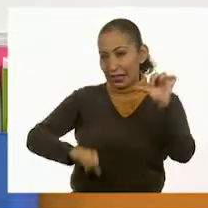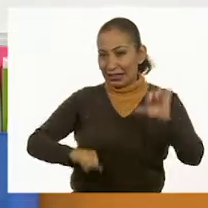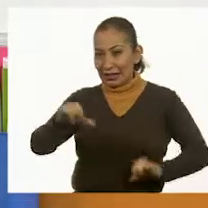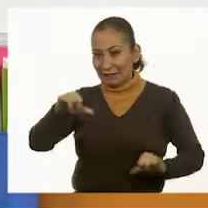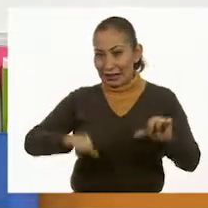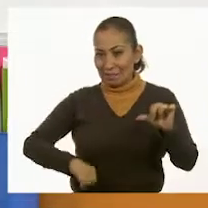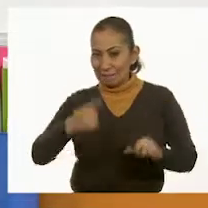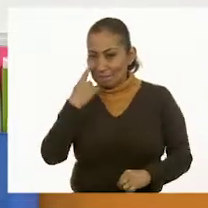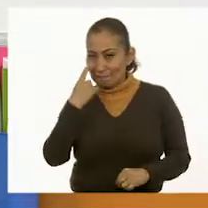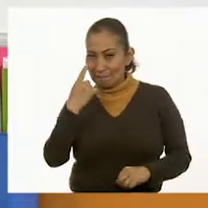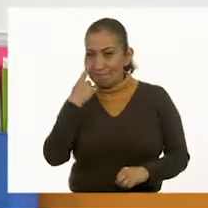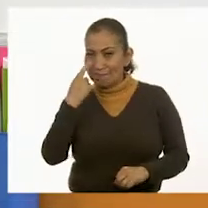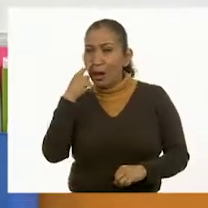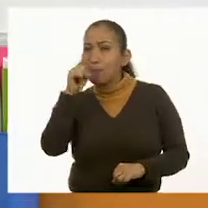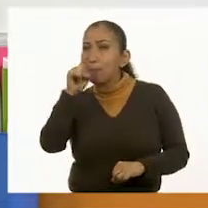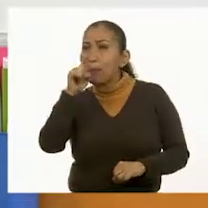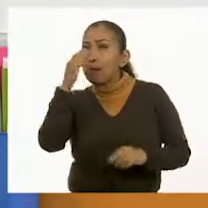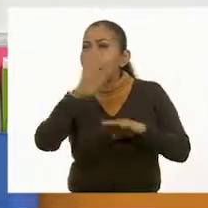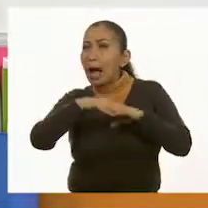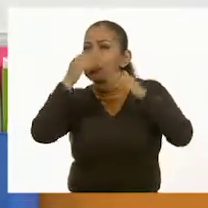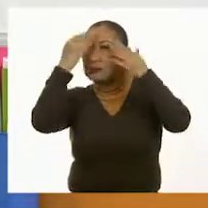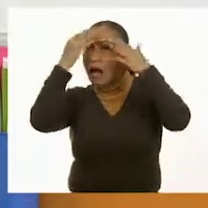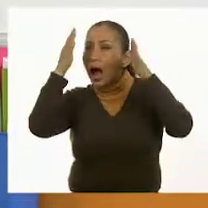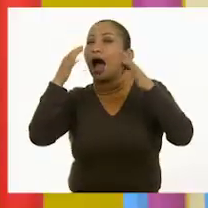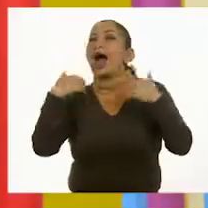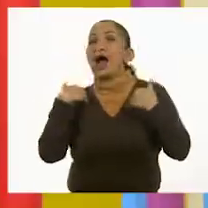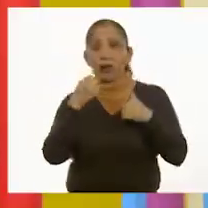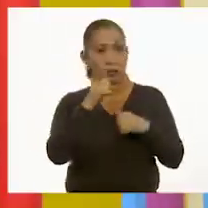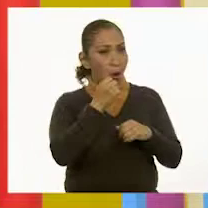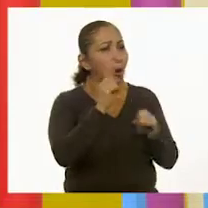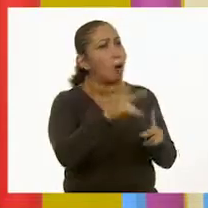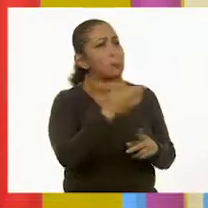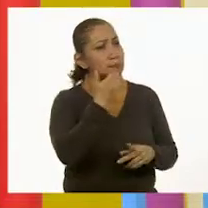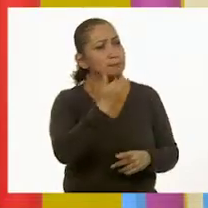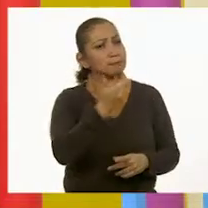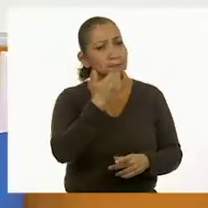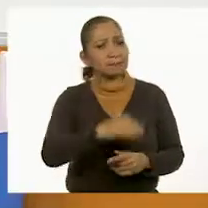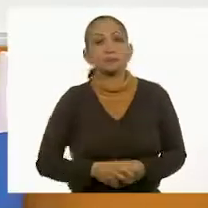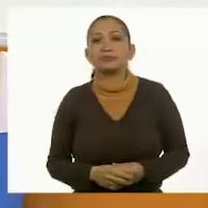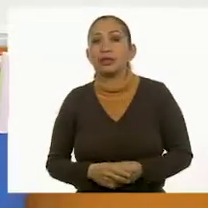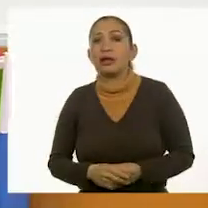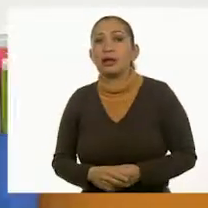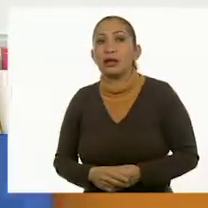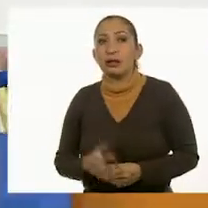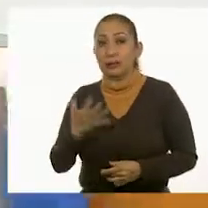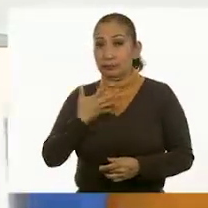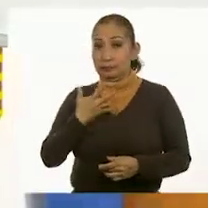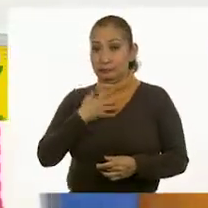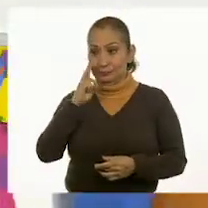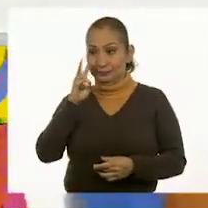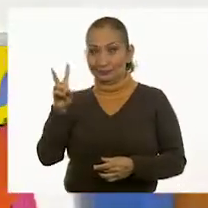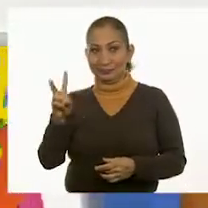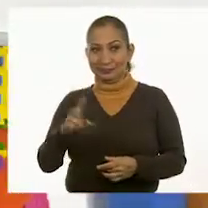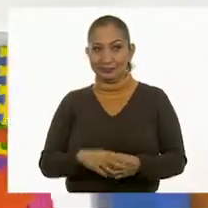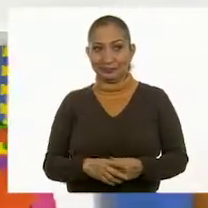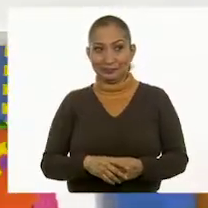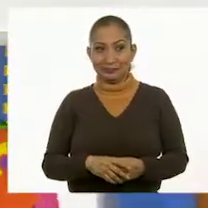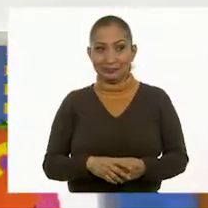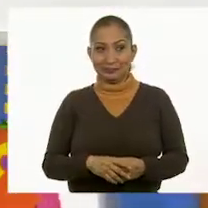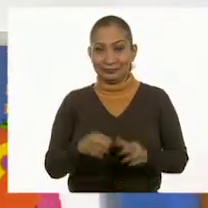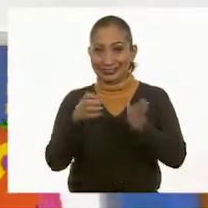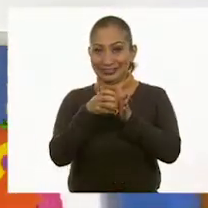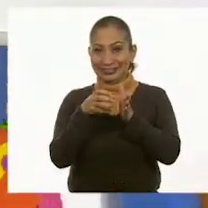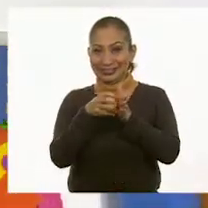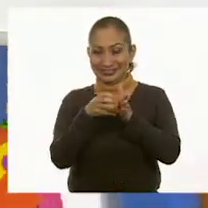que tiene que ver y que te quede un poco más clara esta idea. ¿Te parece? Me parece muy bien. Y, bueno, aquí tengo una cajita.